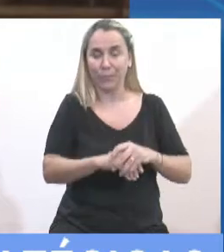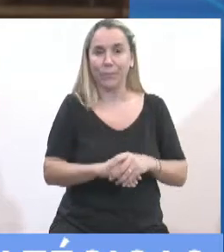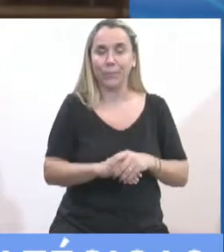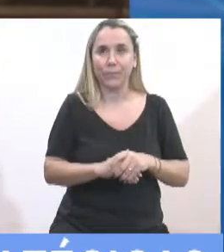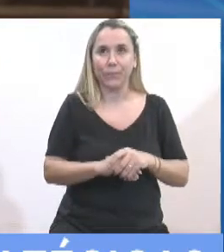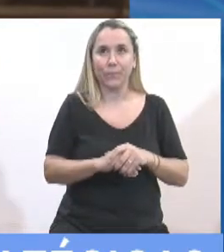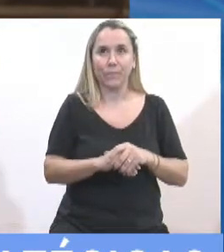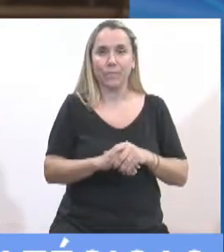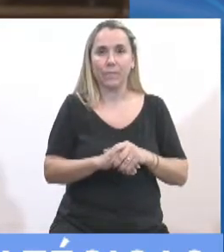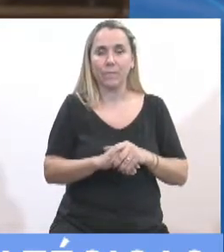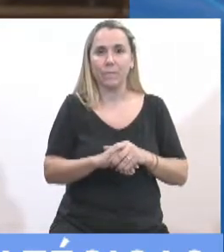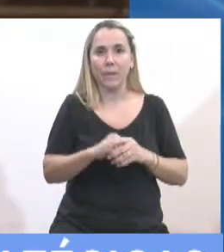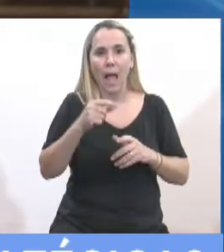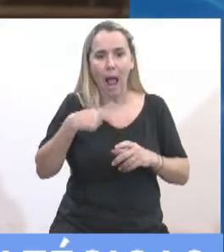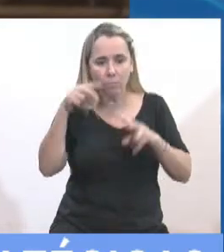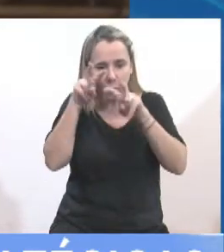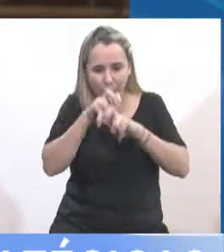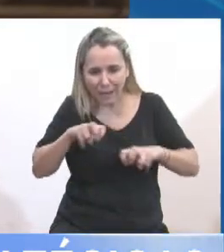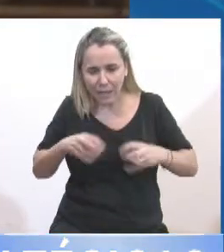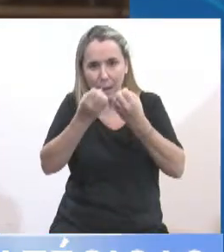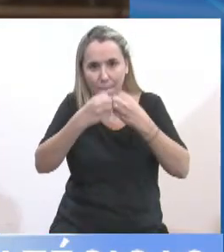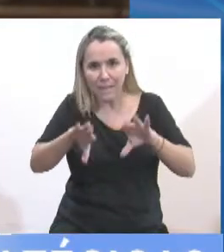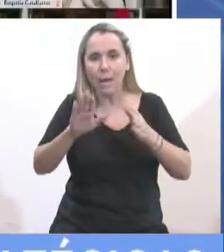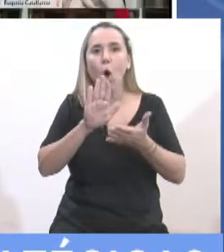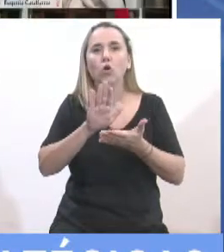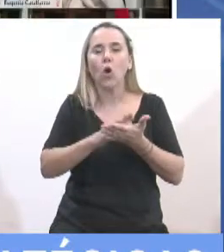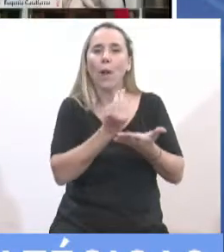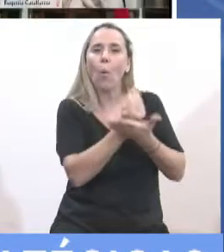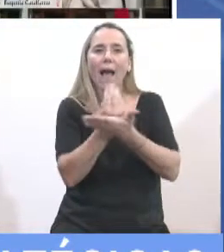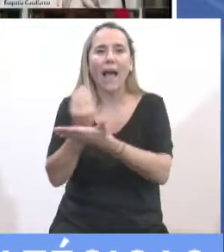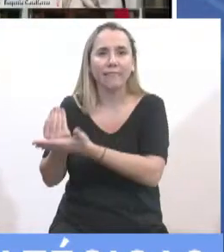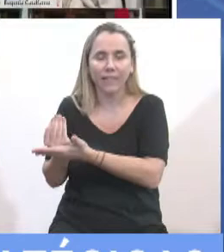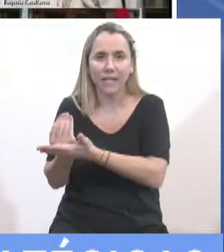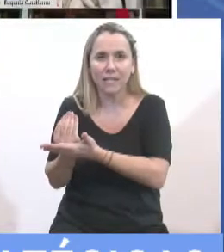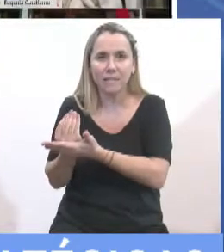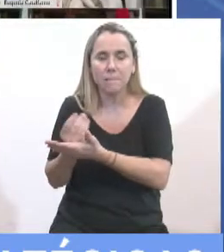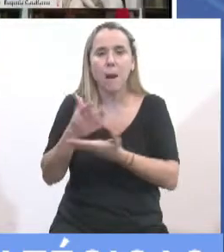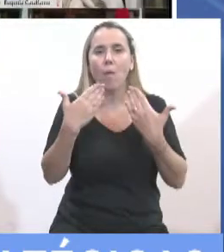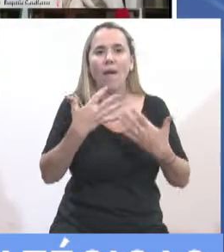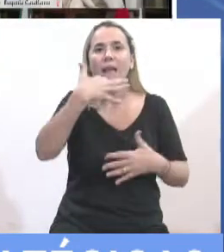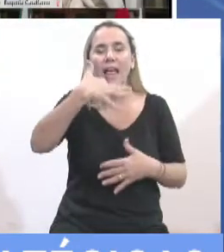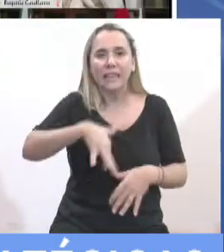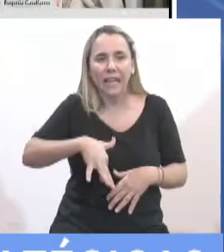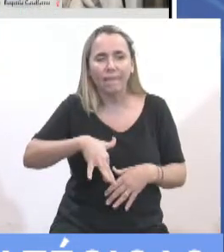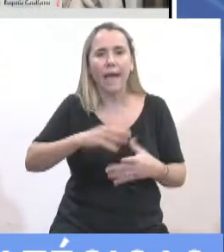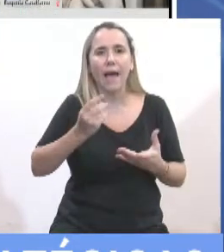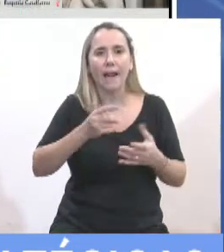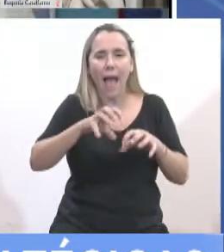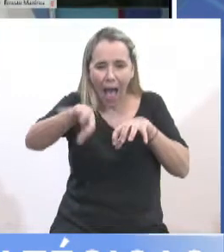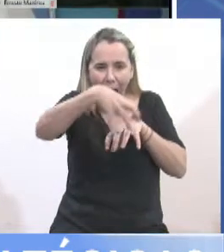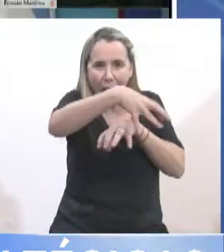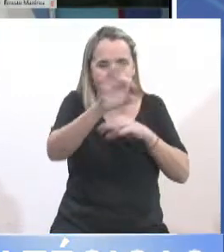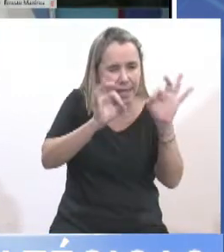Y el estudio que lanzamos de áreas de vacancia, de entender y comprender cuáles eran las áreas